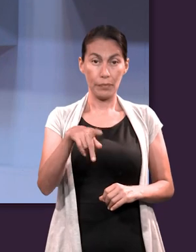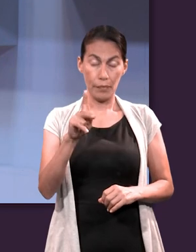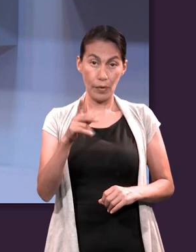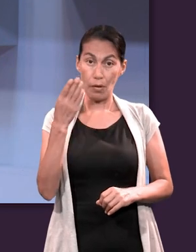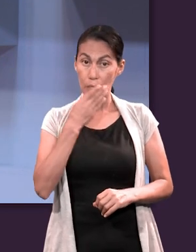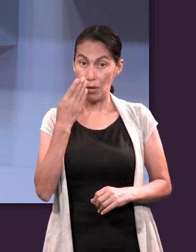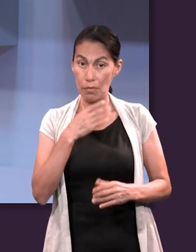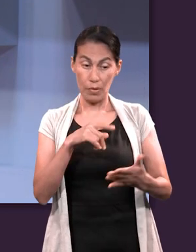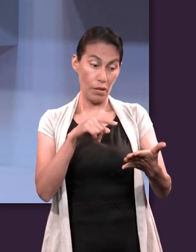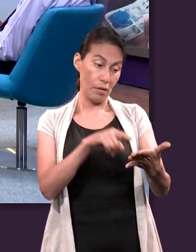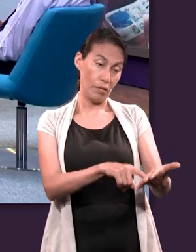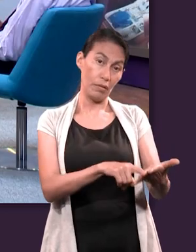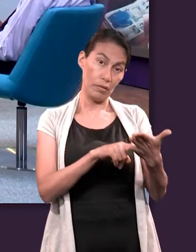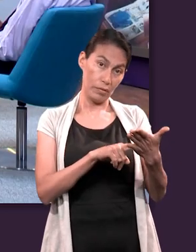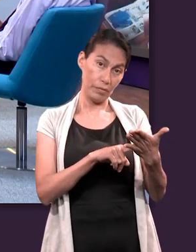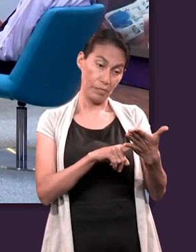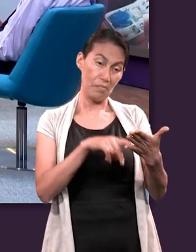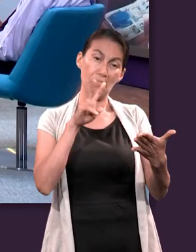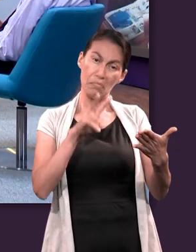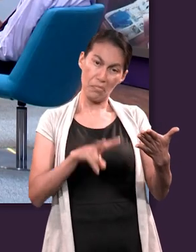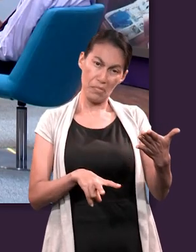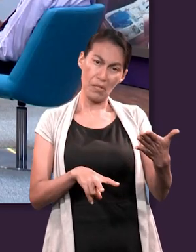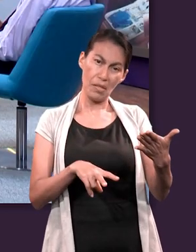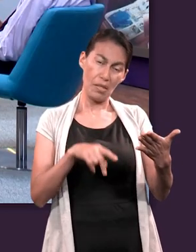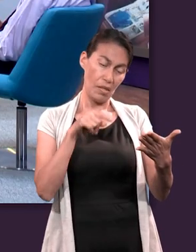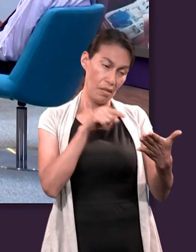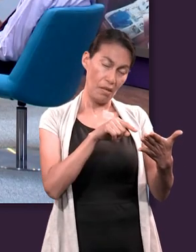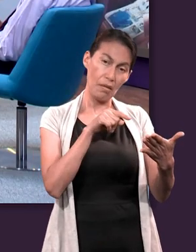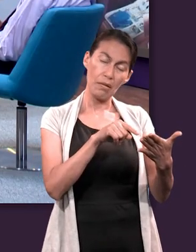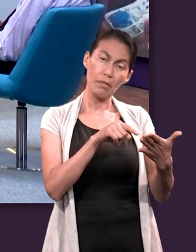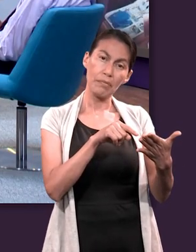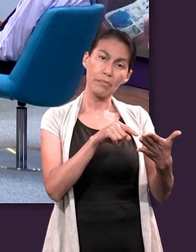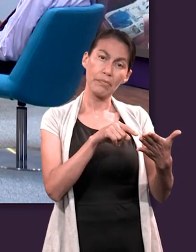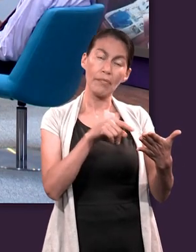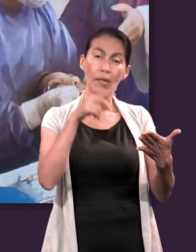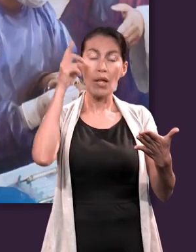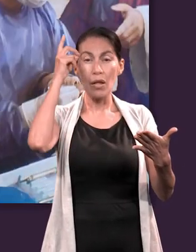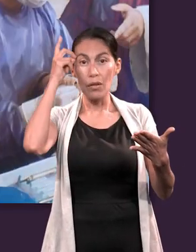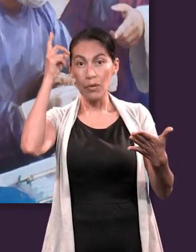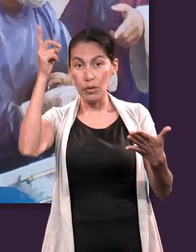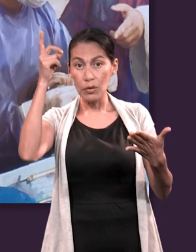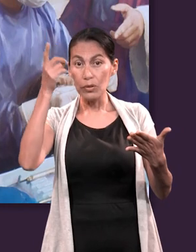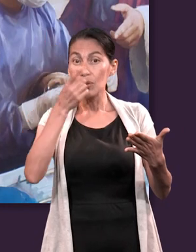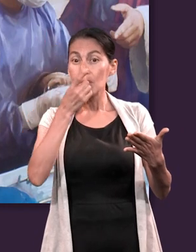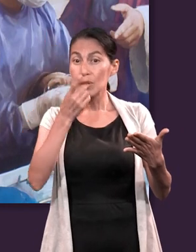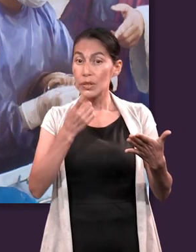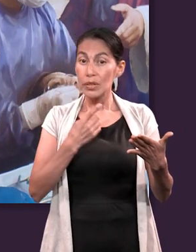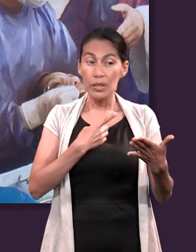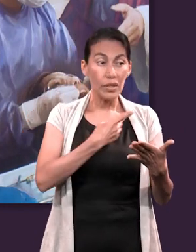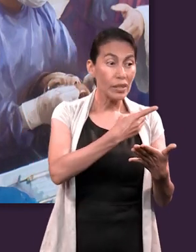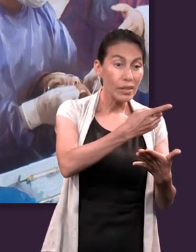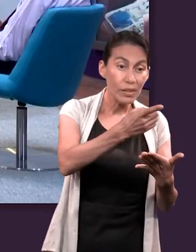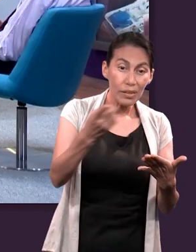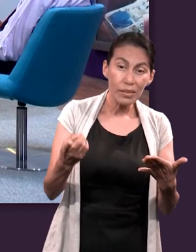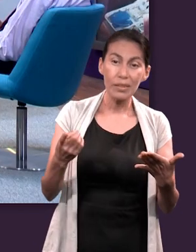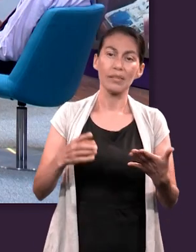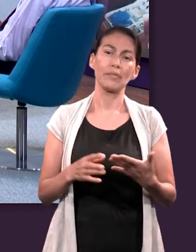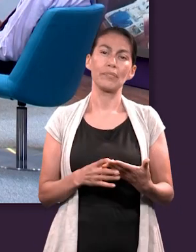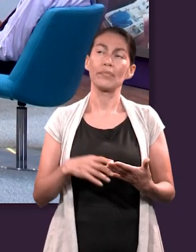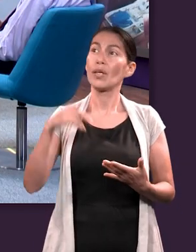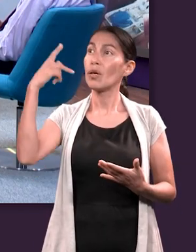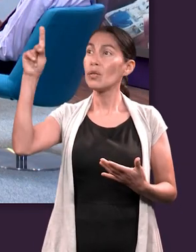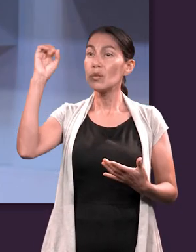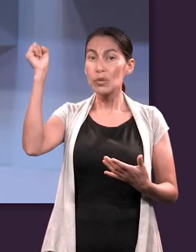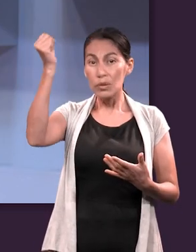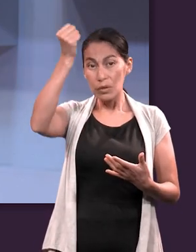Biblia, es la prueba última de la verdad. ¿Por qué? Porque en eso es lo que Dios nos ha dicho. Y sus